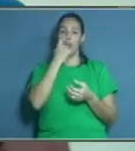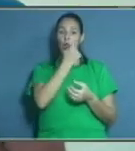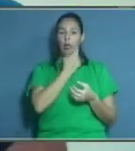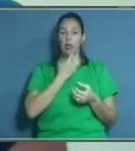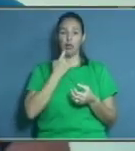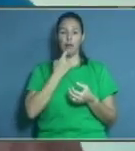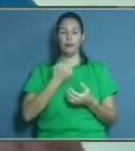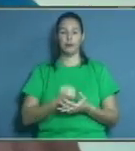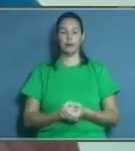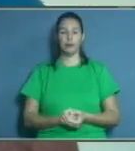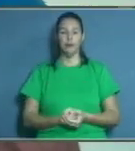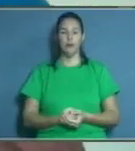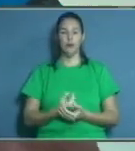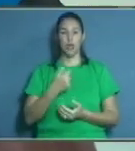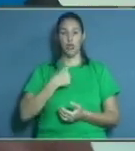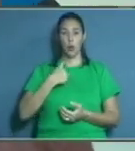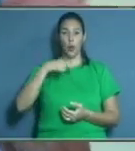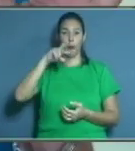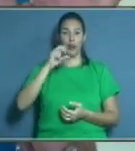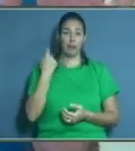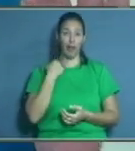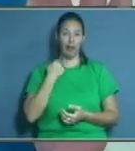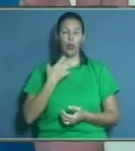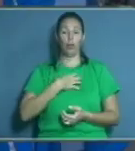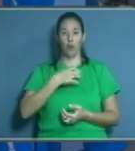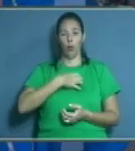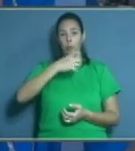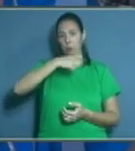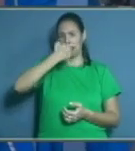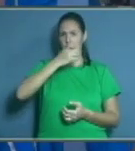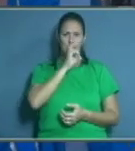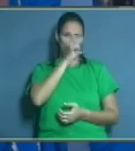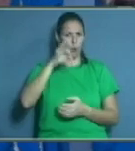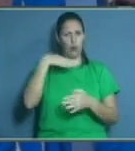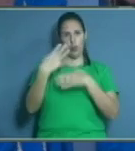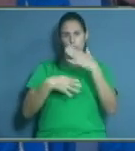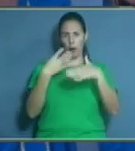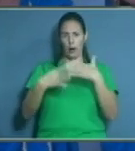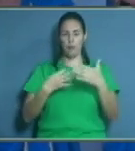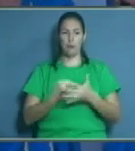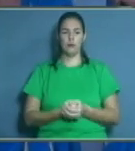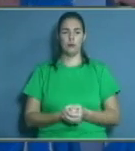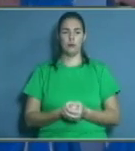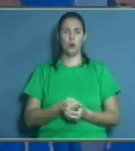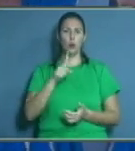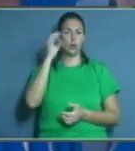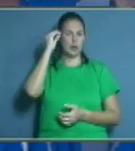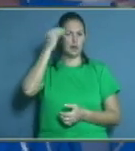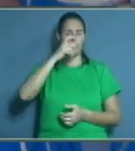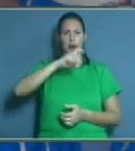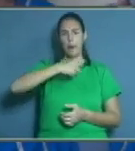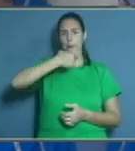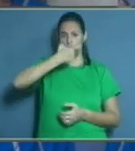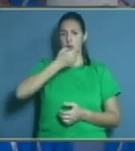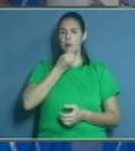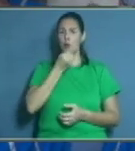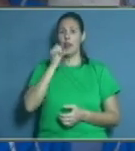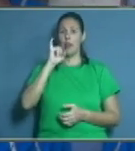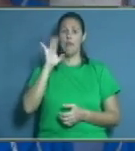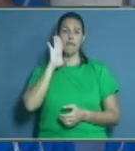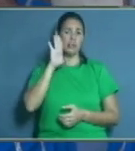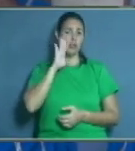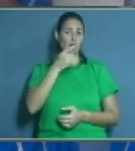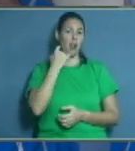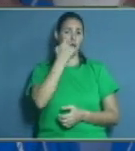al menos tengo prótesis desde que tenía 20 años y jamás he tenido problemas. ¿Sabe que las prótesis dentales pueden aumentar el riesgo de infecciones en la